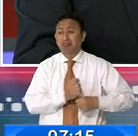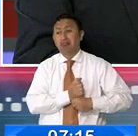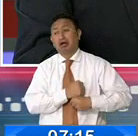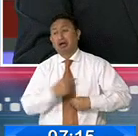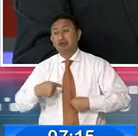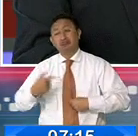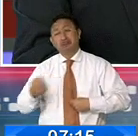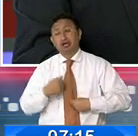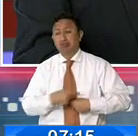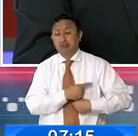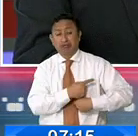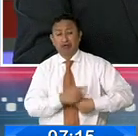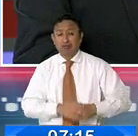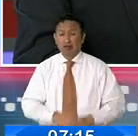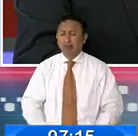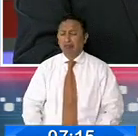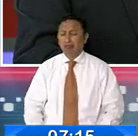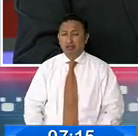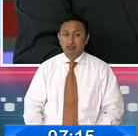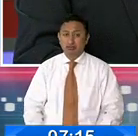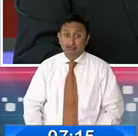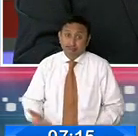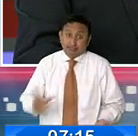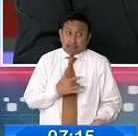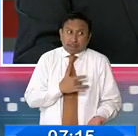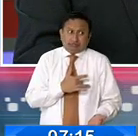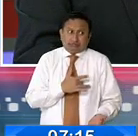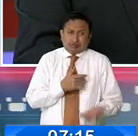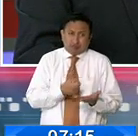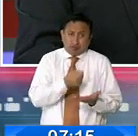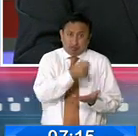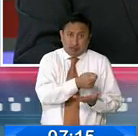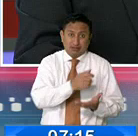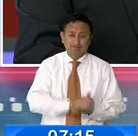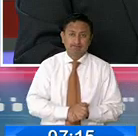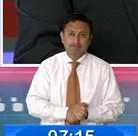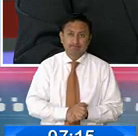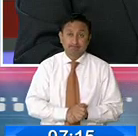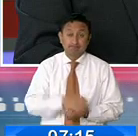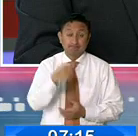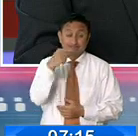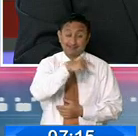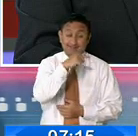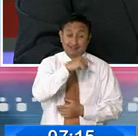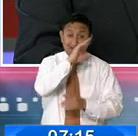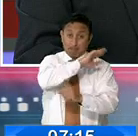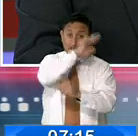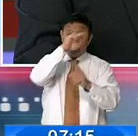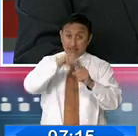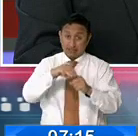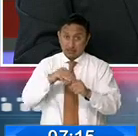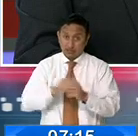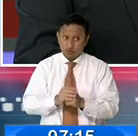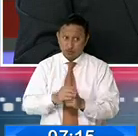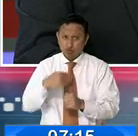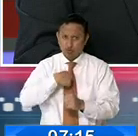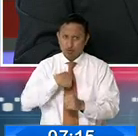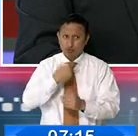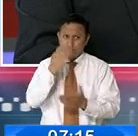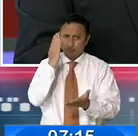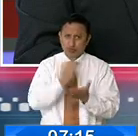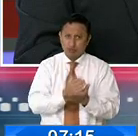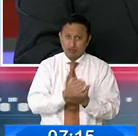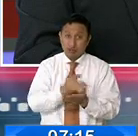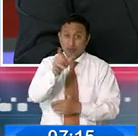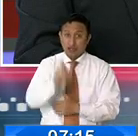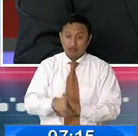y que les ayudemos. Tal cual. Es justamente ese mensaje que nosotros hemos querido difundir a